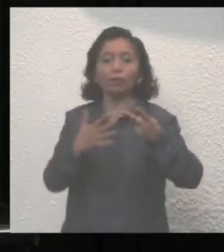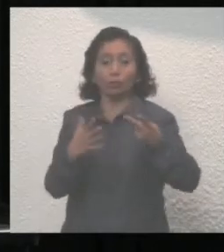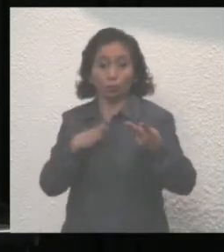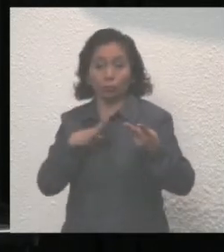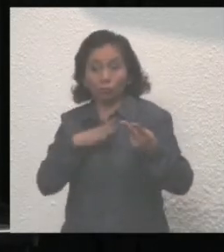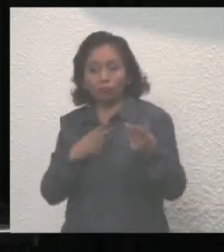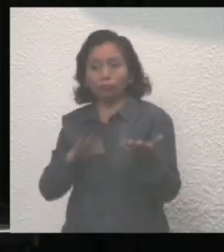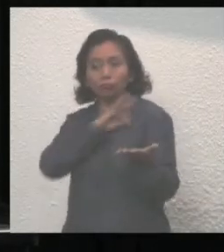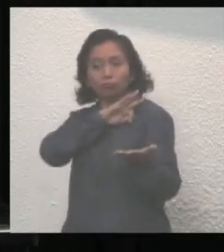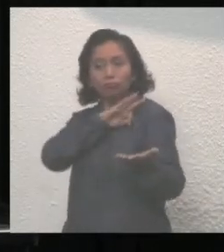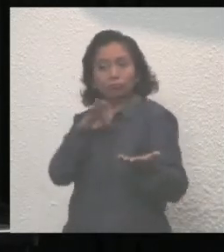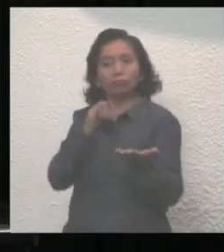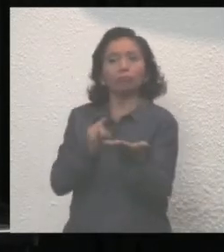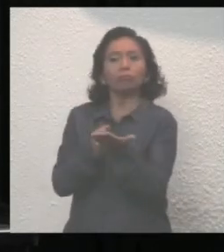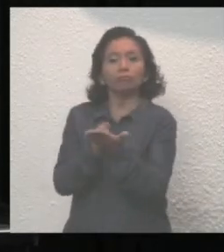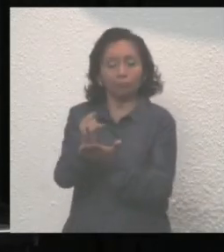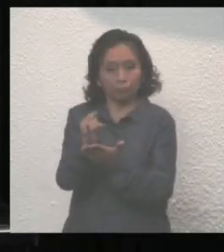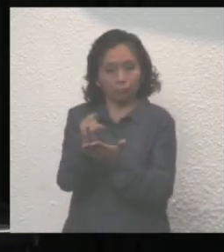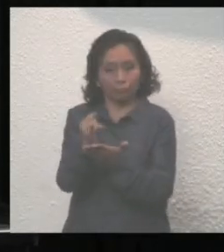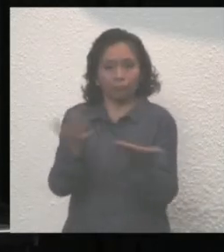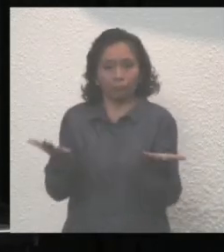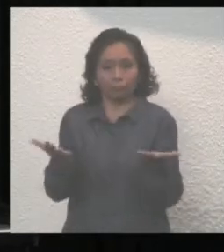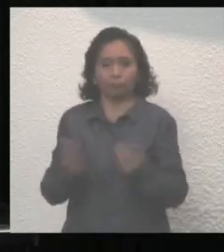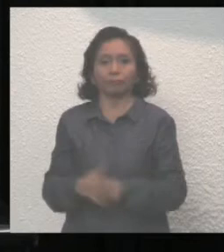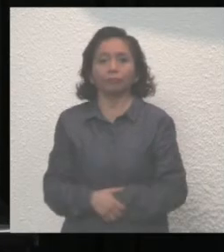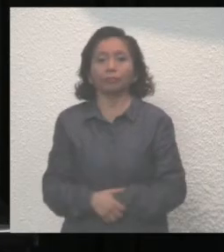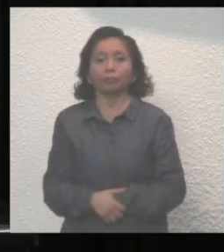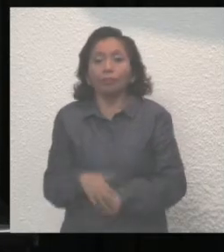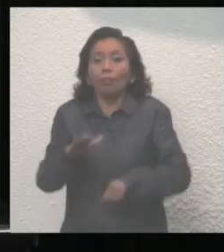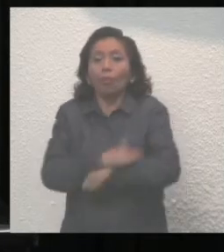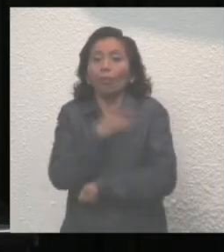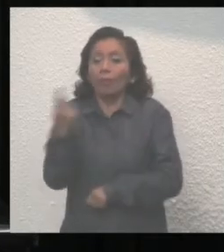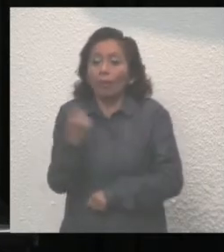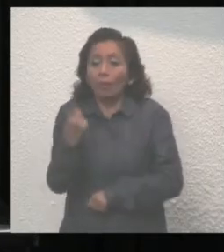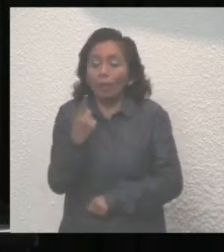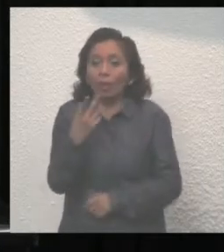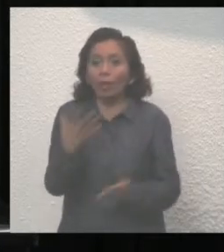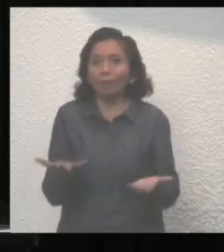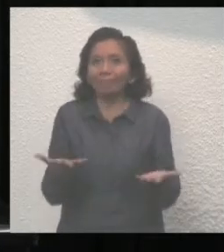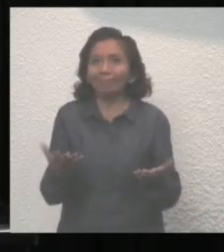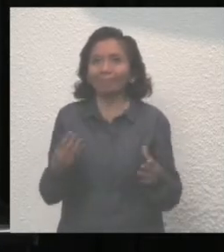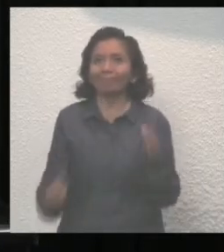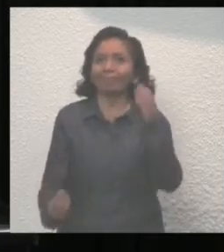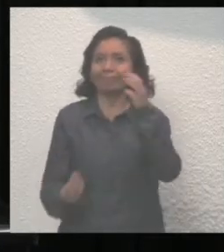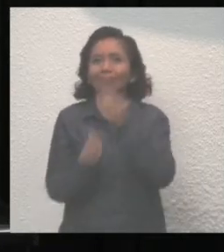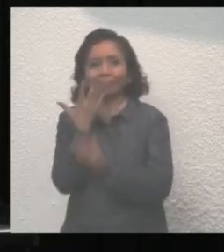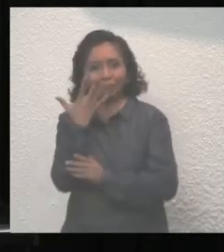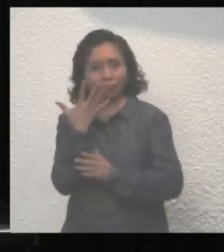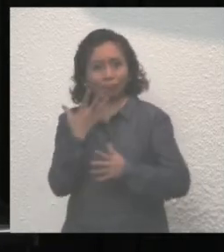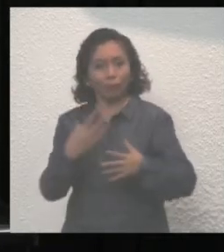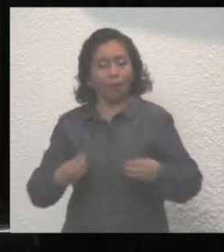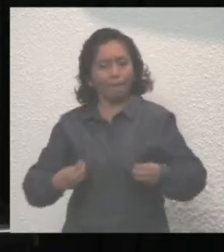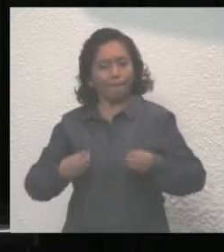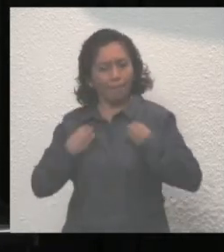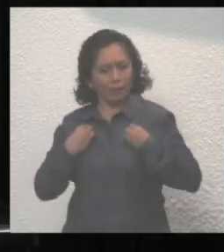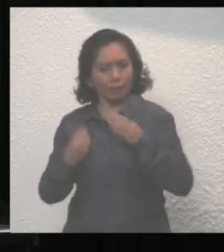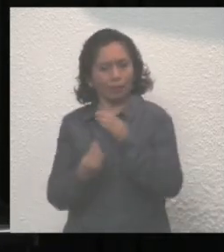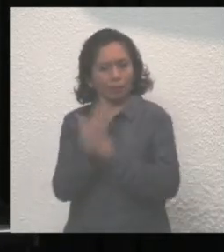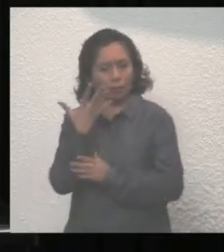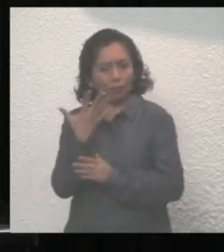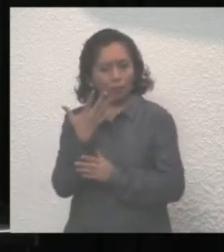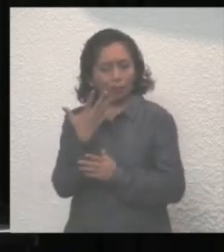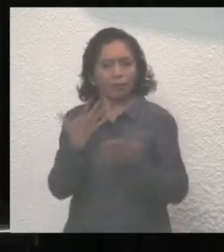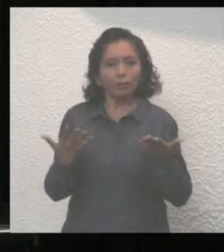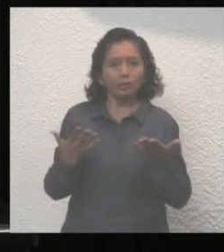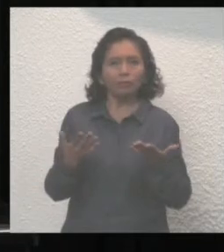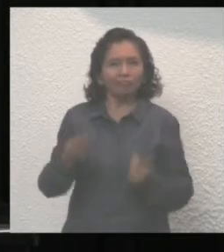y en los asuntos públicos. Porque las nuevas realidades y los escenarios del futuro nos obligan